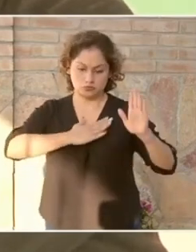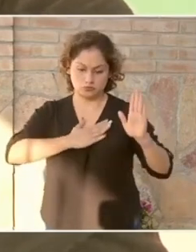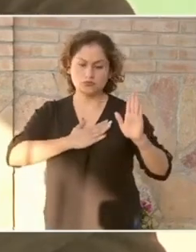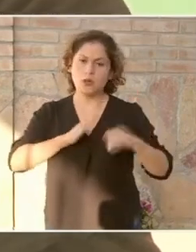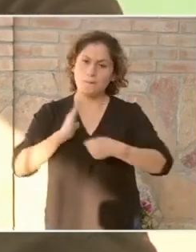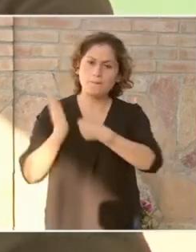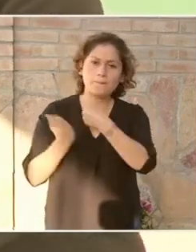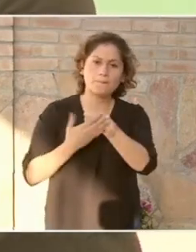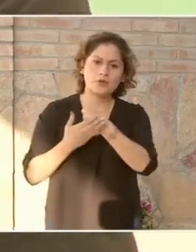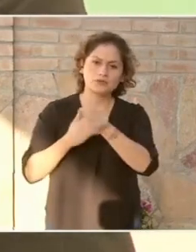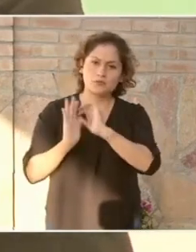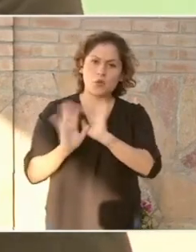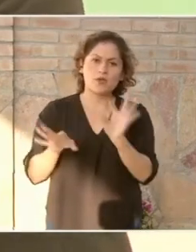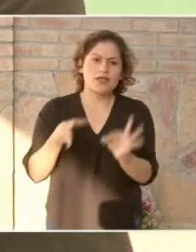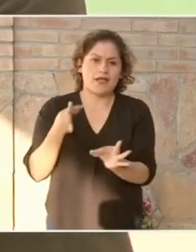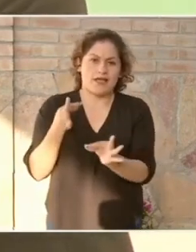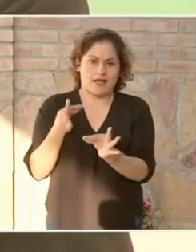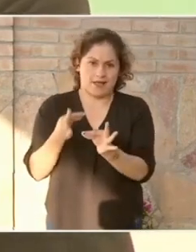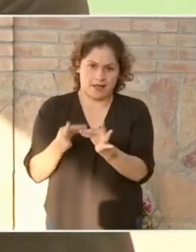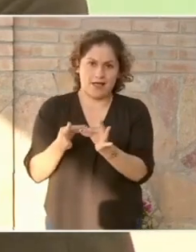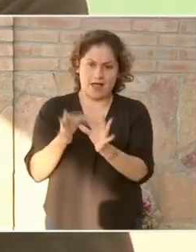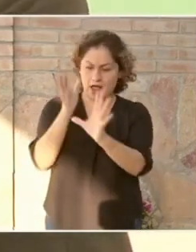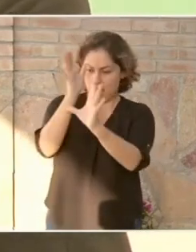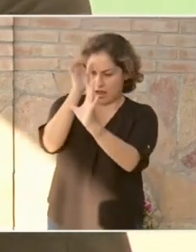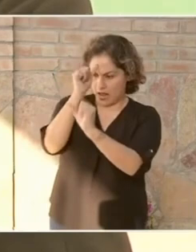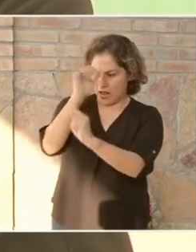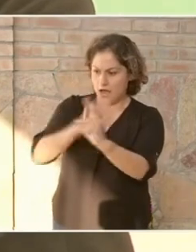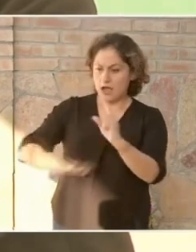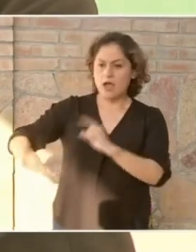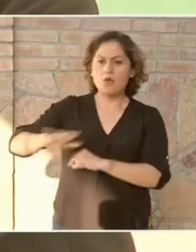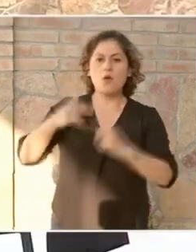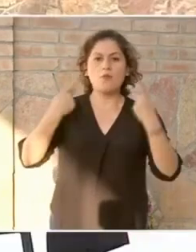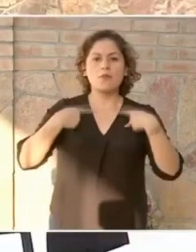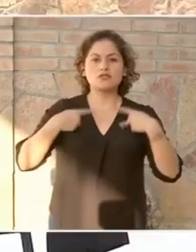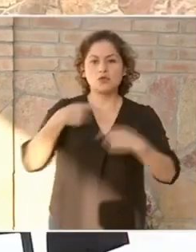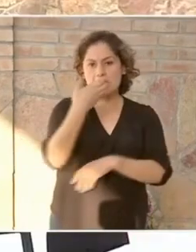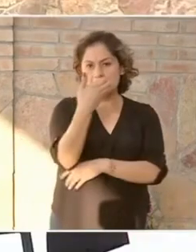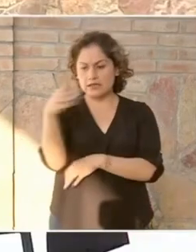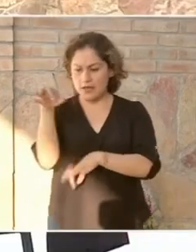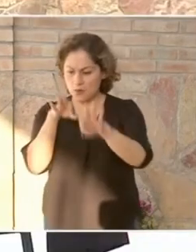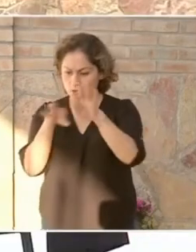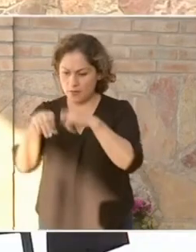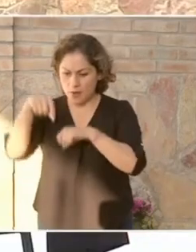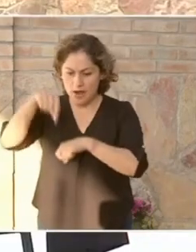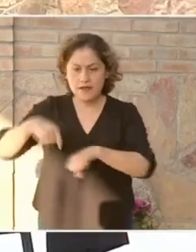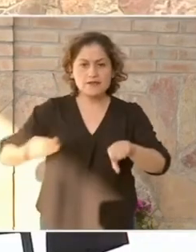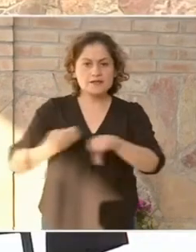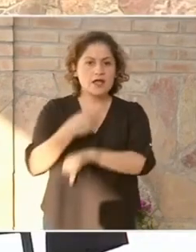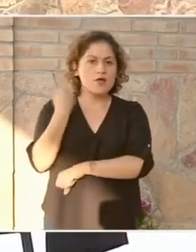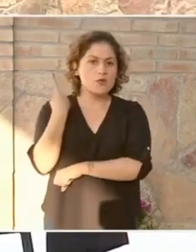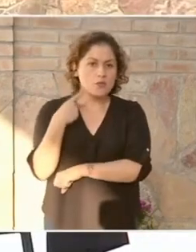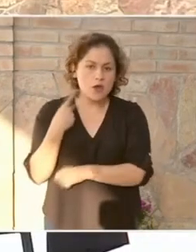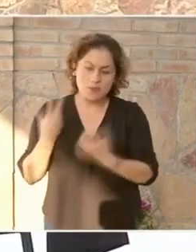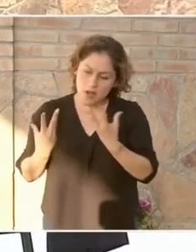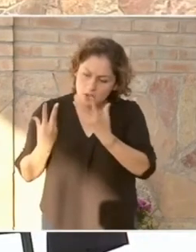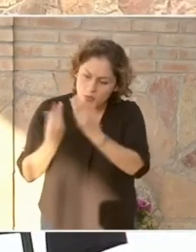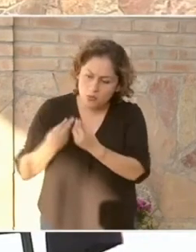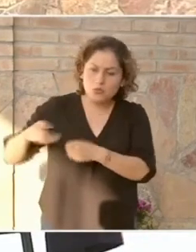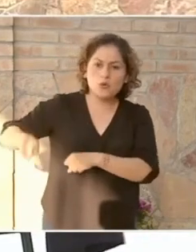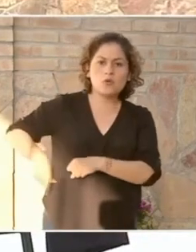hicimos con los campesinos de Puebla y con el gobernador Barbosa para